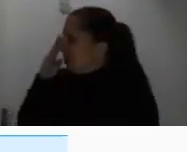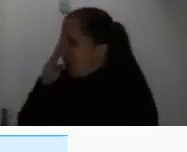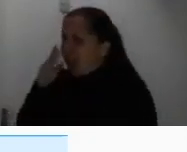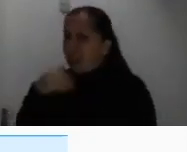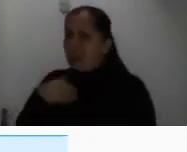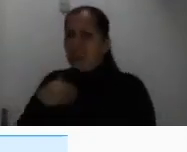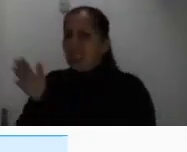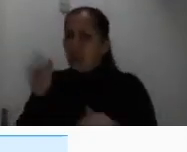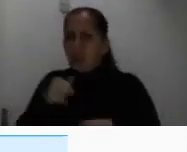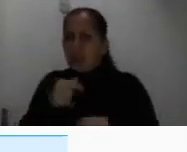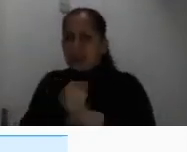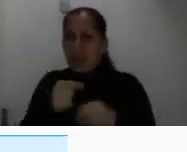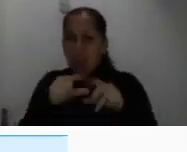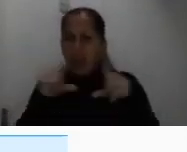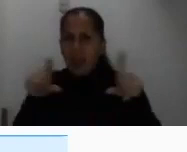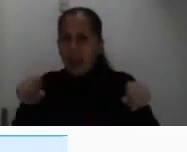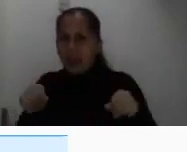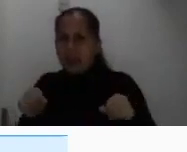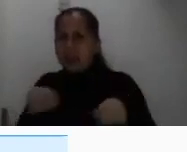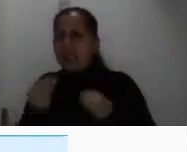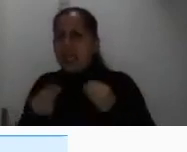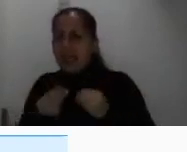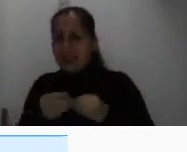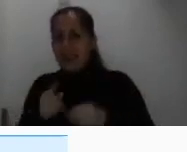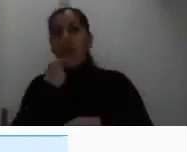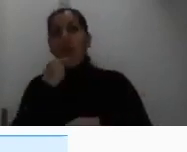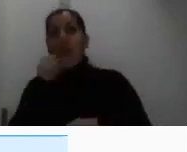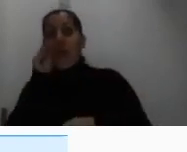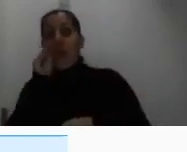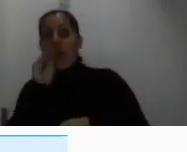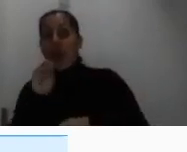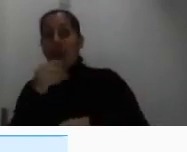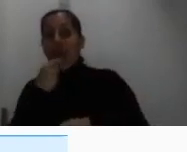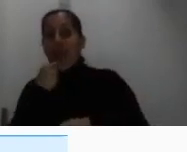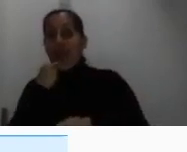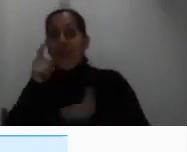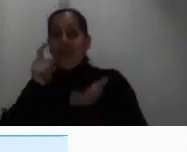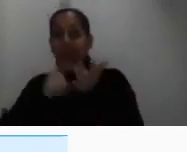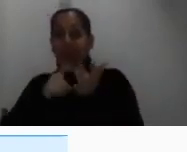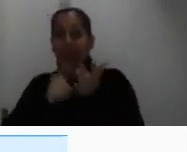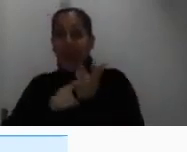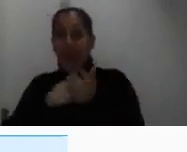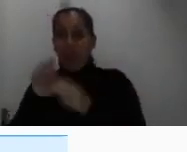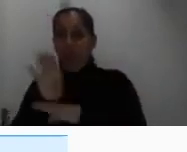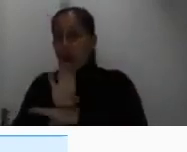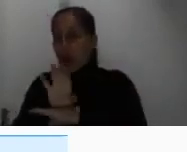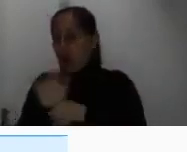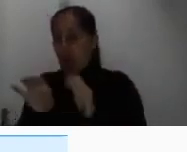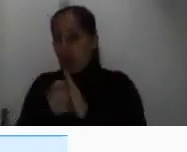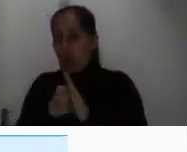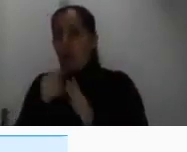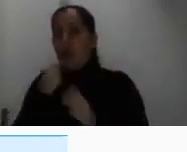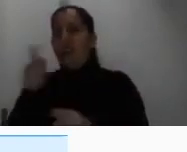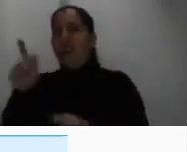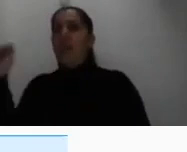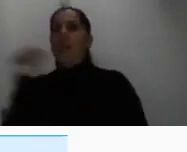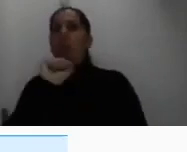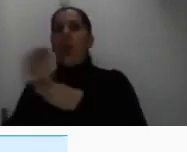entonces ustedes vuelven y lo marcan aquí abajo donde diga la deuda de la computadora y le van a dar aquí borrar